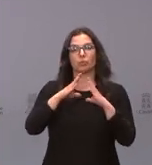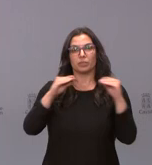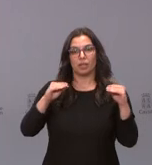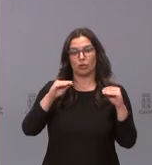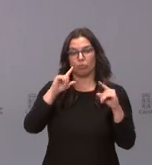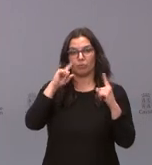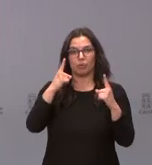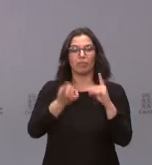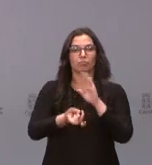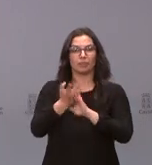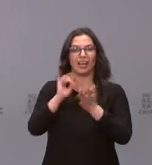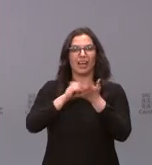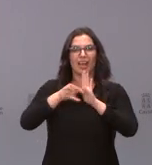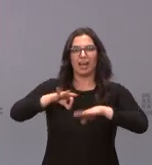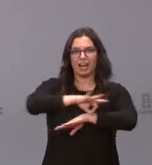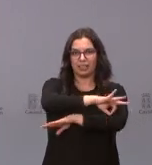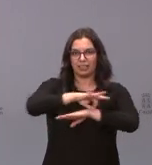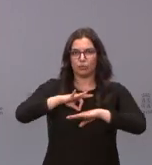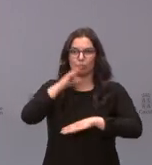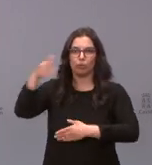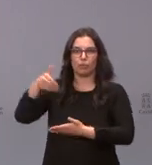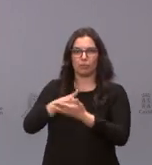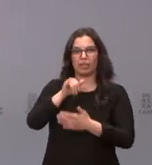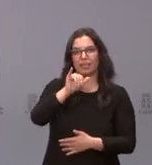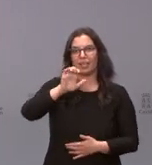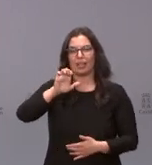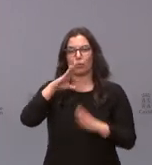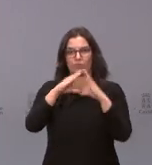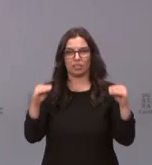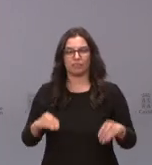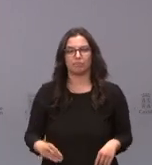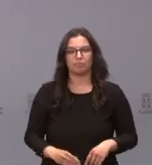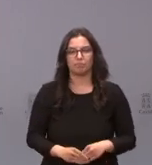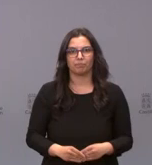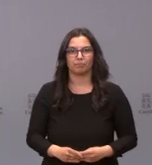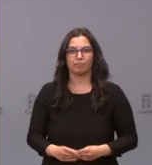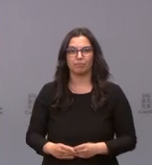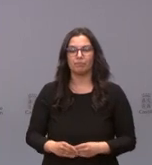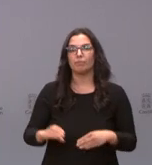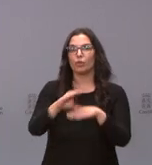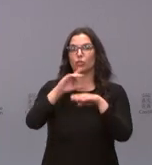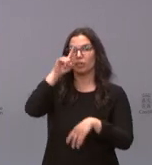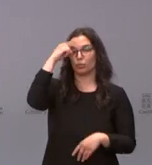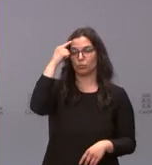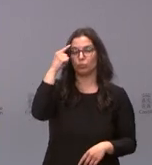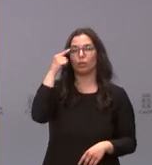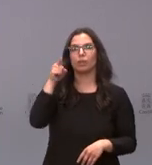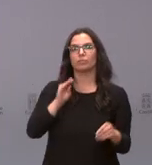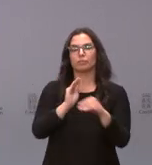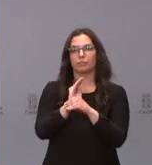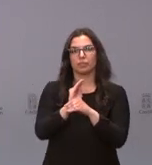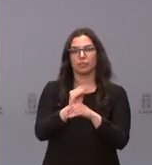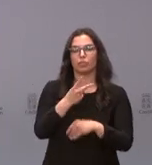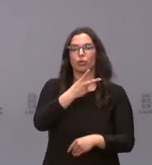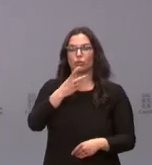arquitectura a petición de la IE Universidad. La Consejería de Cultura destina más